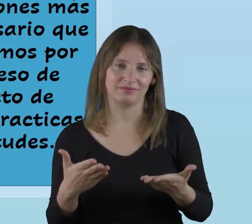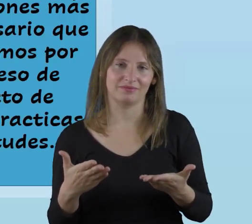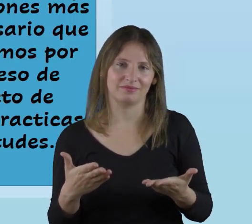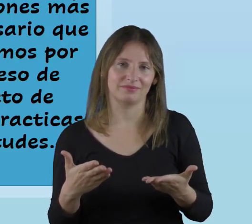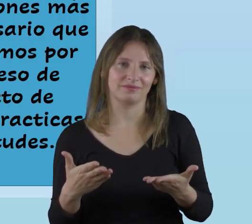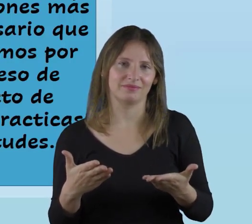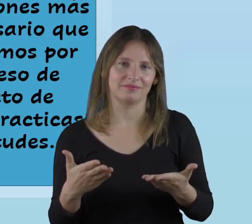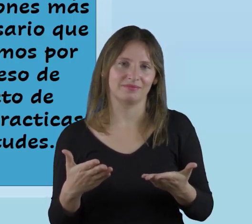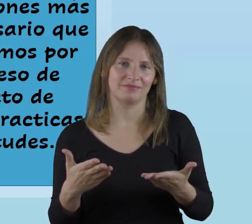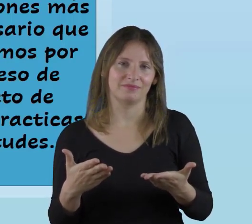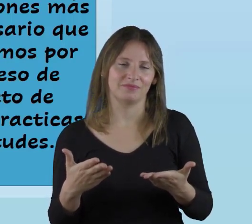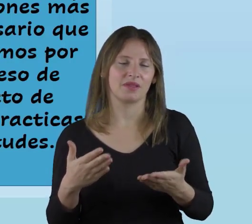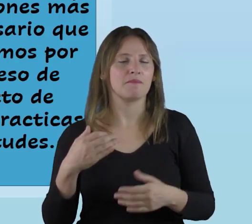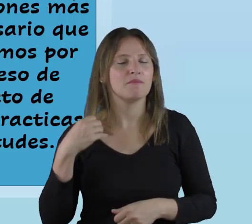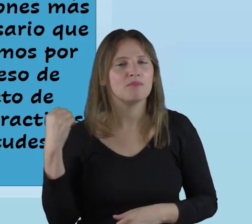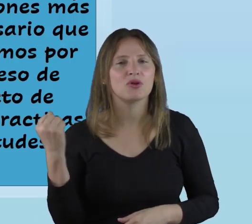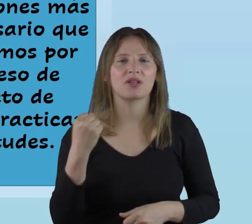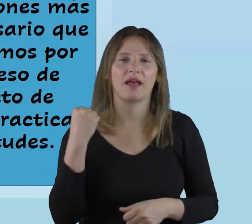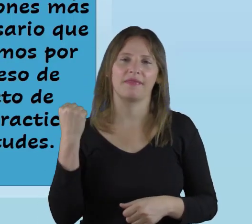por eso